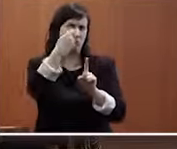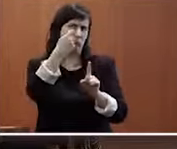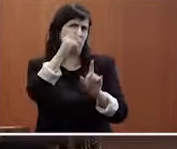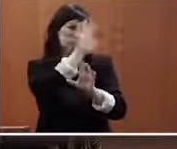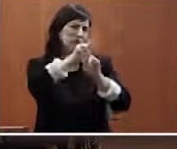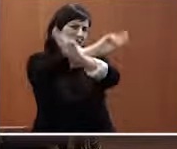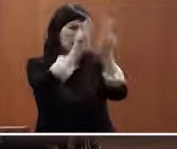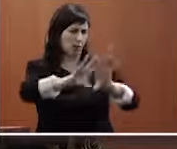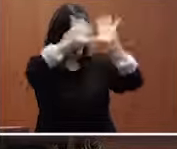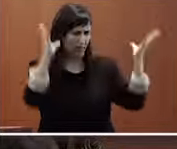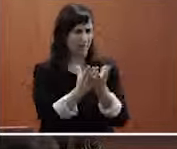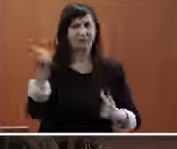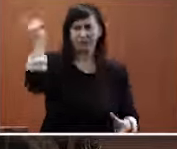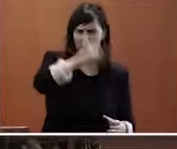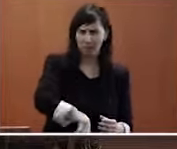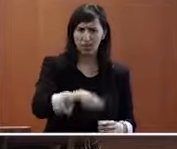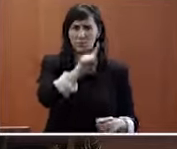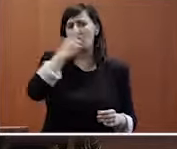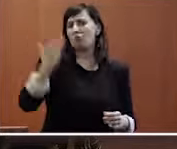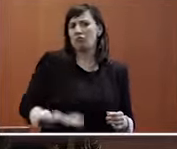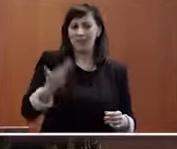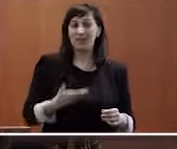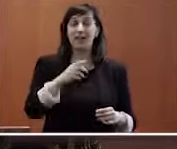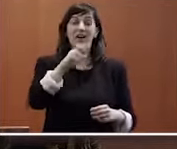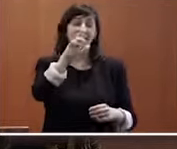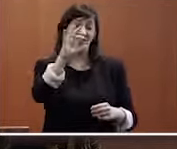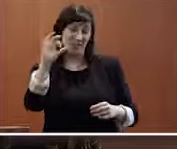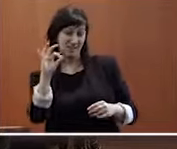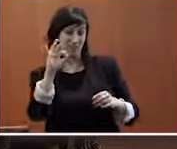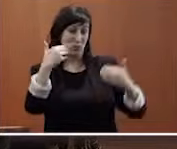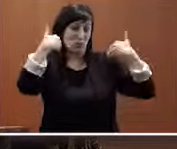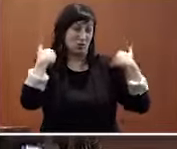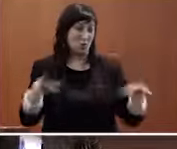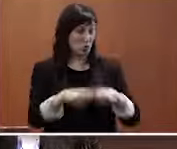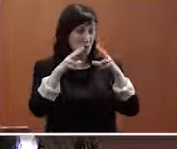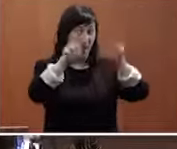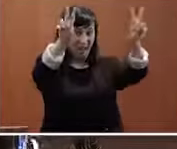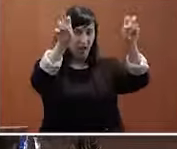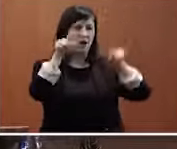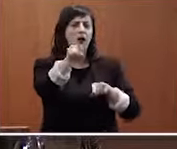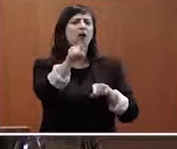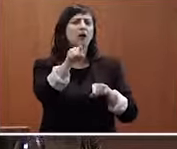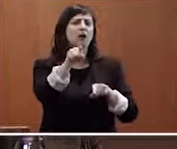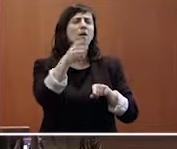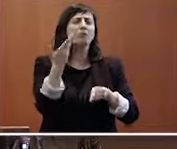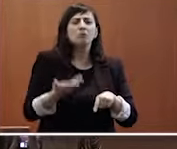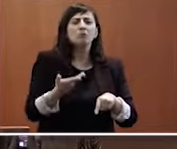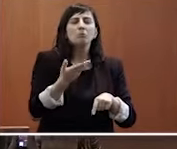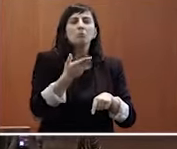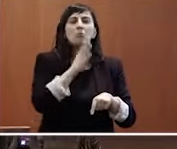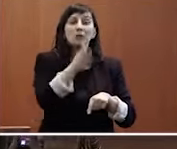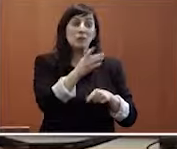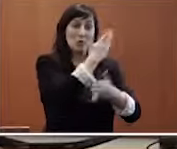Y yo creo que esto es fundamental porque la responsabilidad social pasa por integrar no tanto la